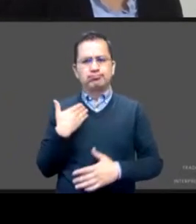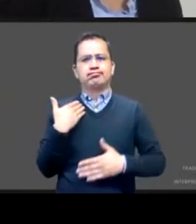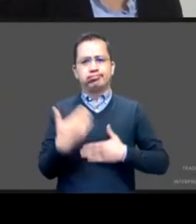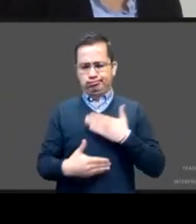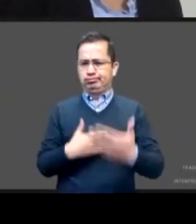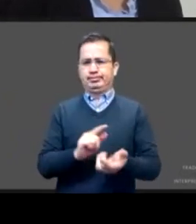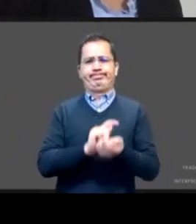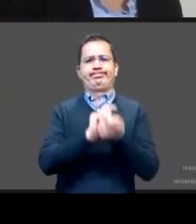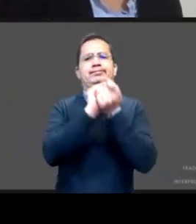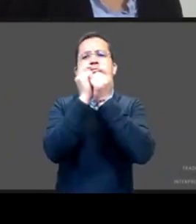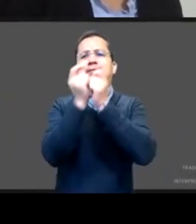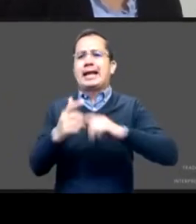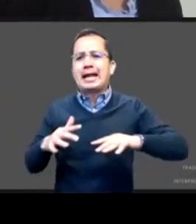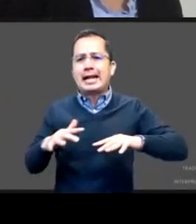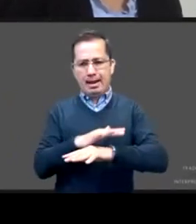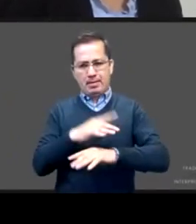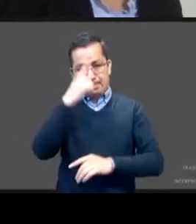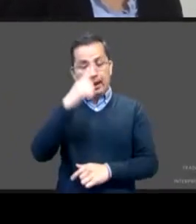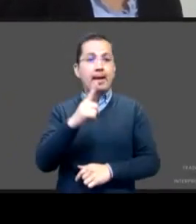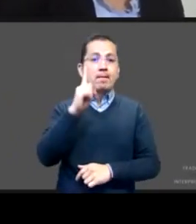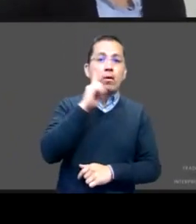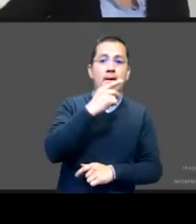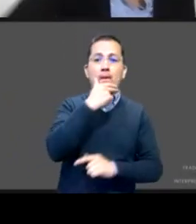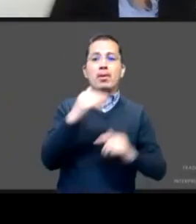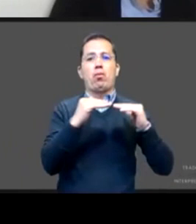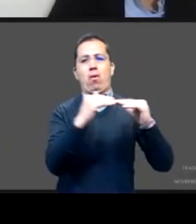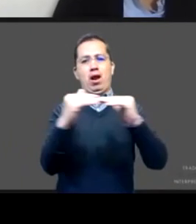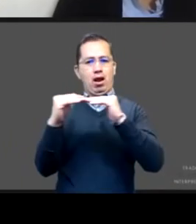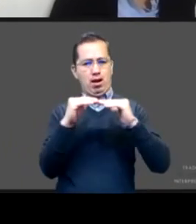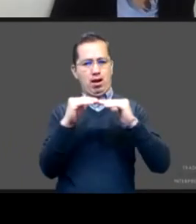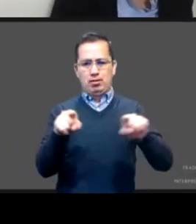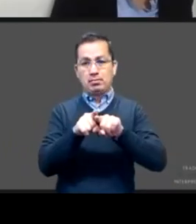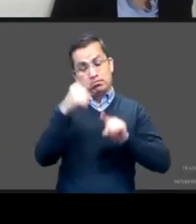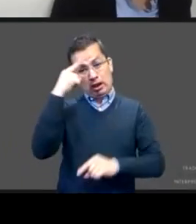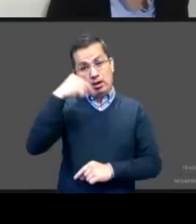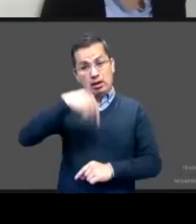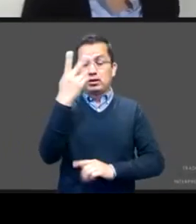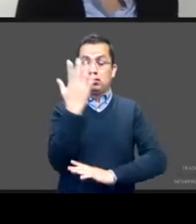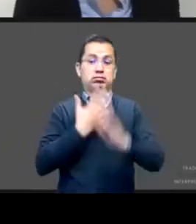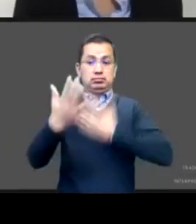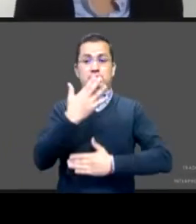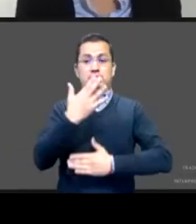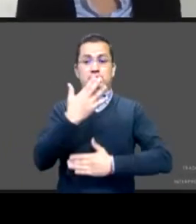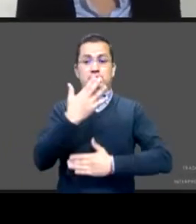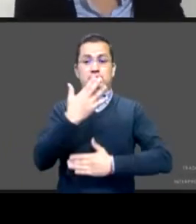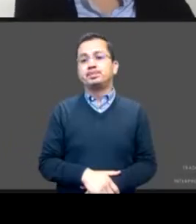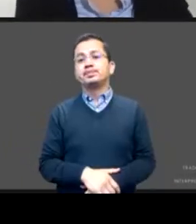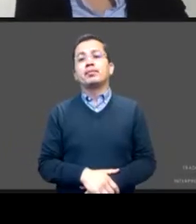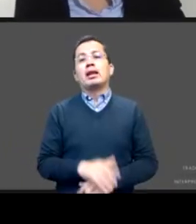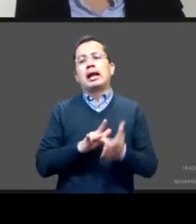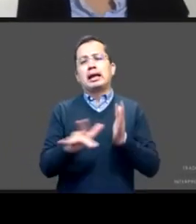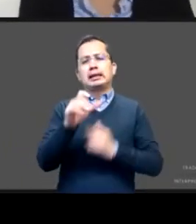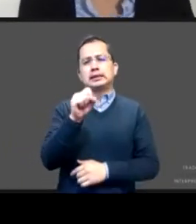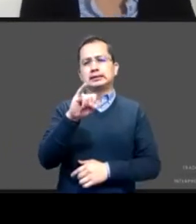igualdad de género a favor del desarrollo de nuestro país gracias a CIPINA gracias a quienes